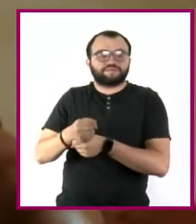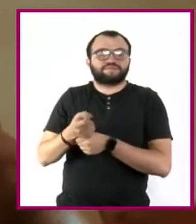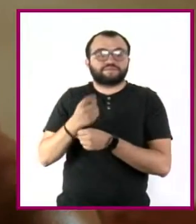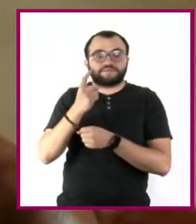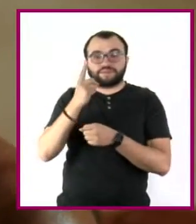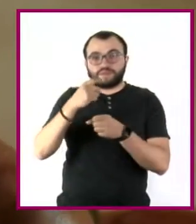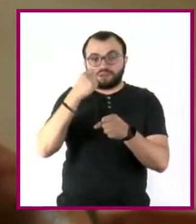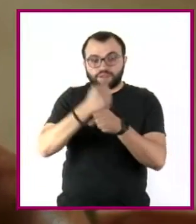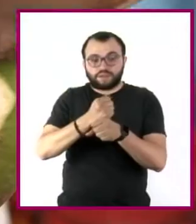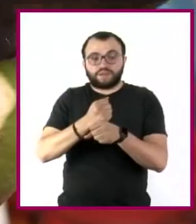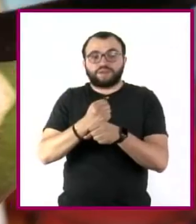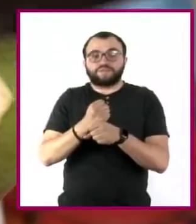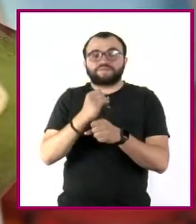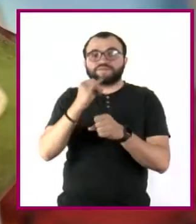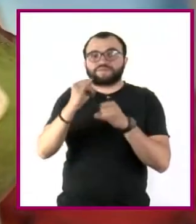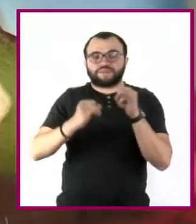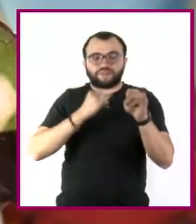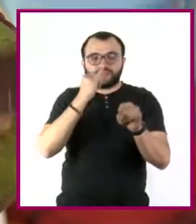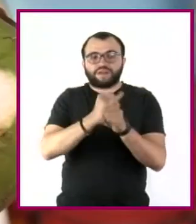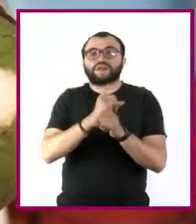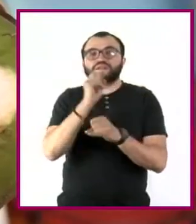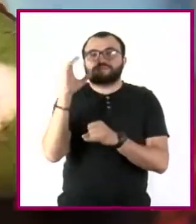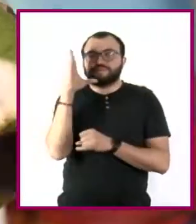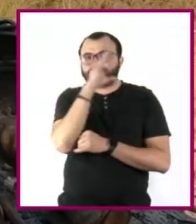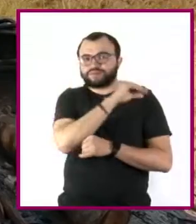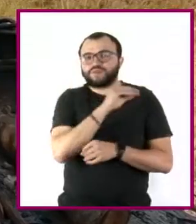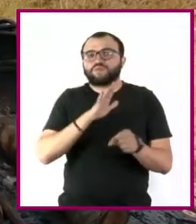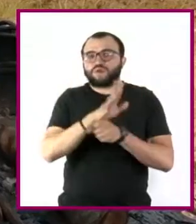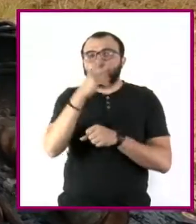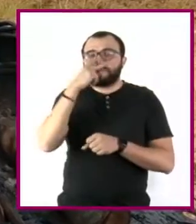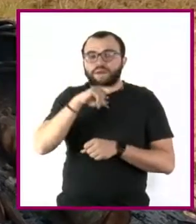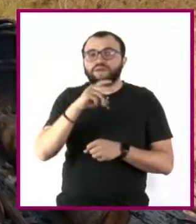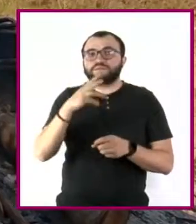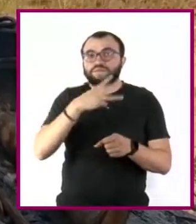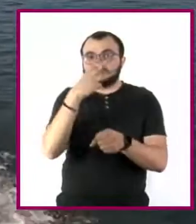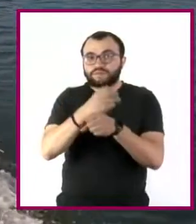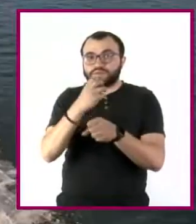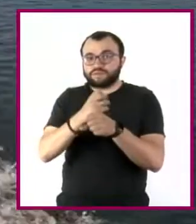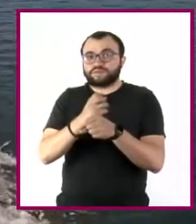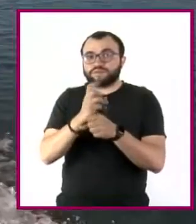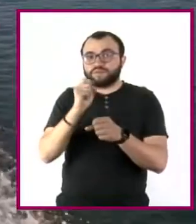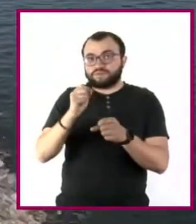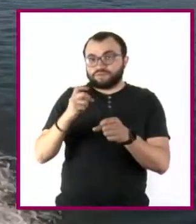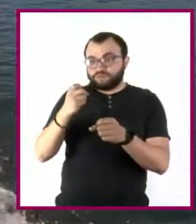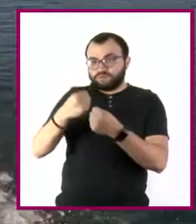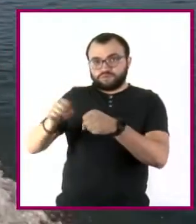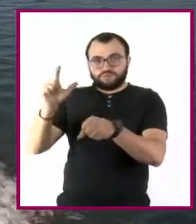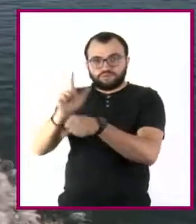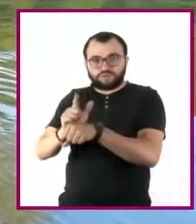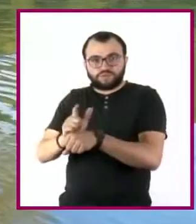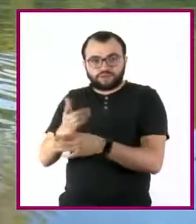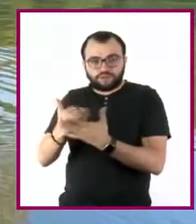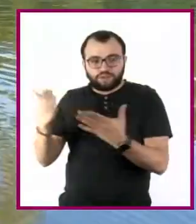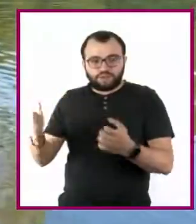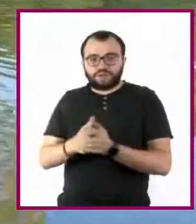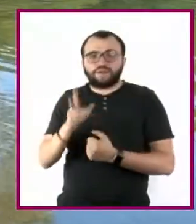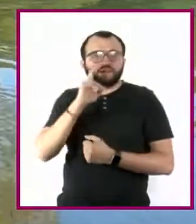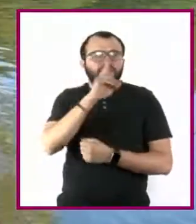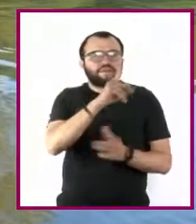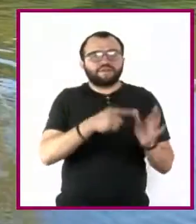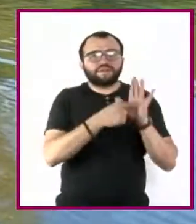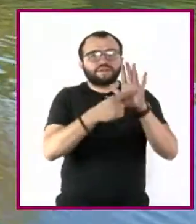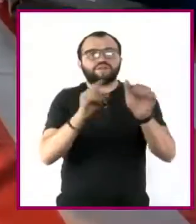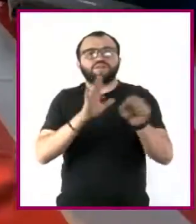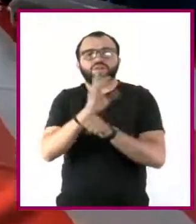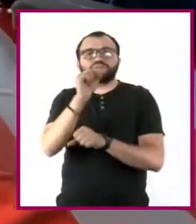Internacional de Afrodescendientes, el reto en México es reconocer esta tercera raíz de nuestra sociedad. Por esto, mostraremos cómo viven las comunidades